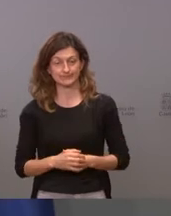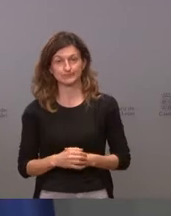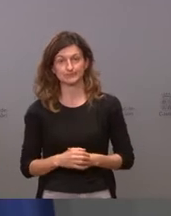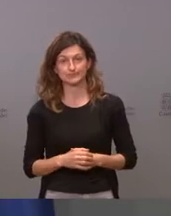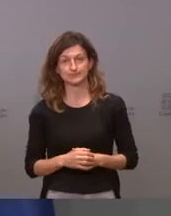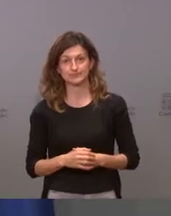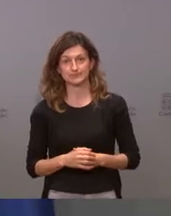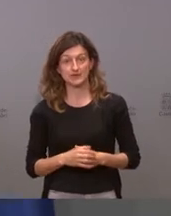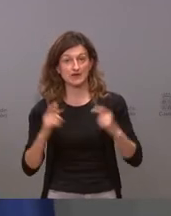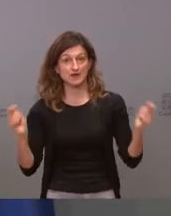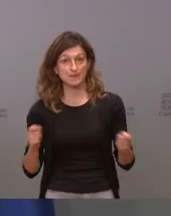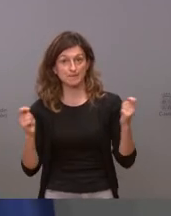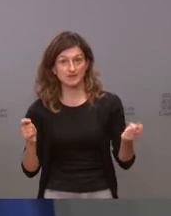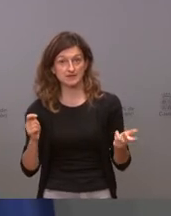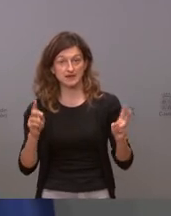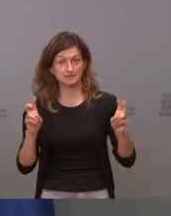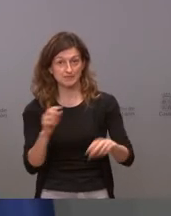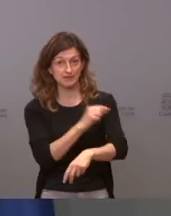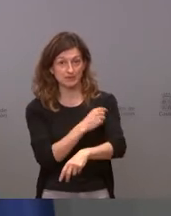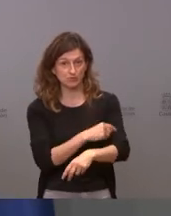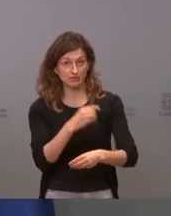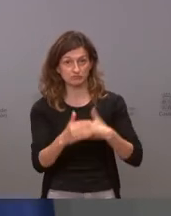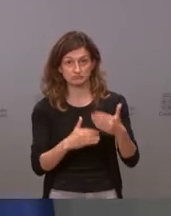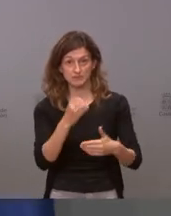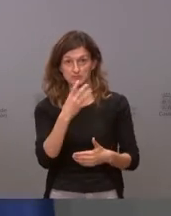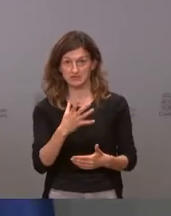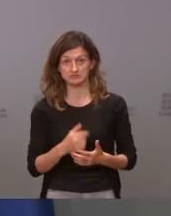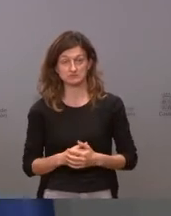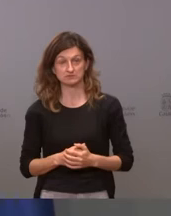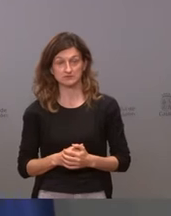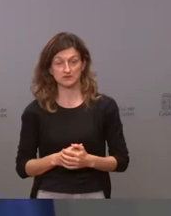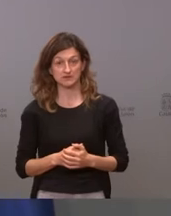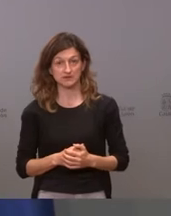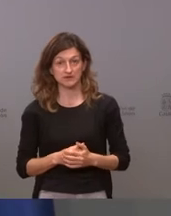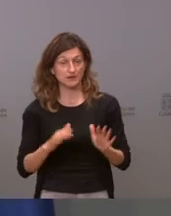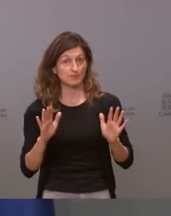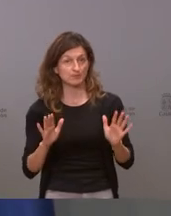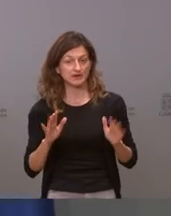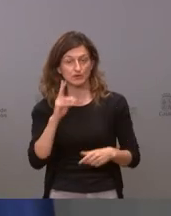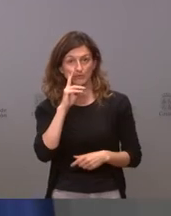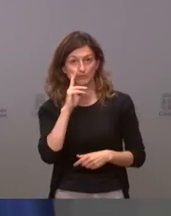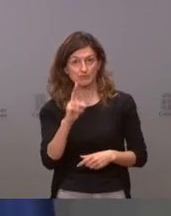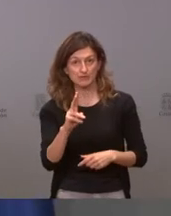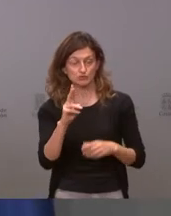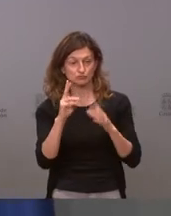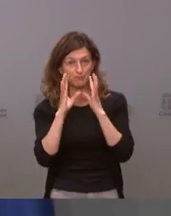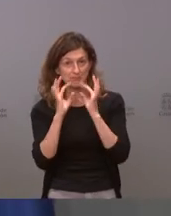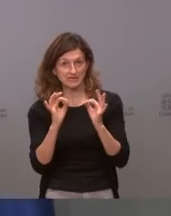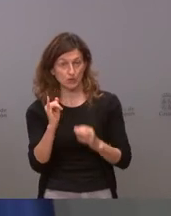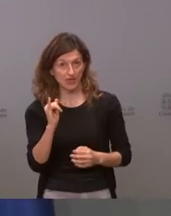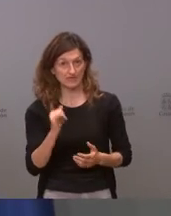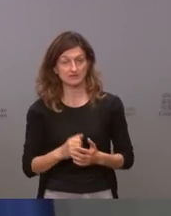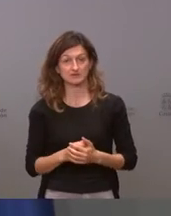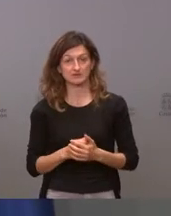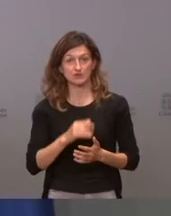la campaña está yendo bien nosotros estamos yendo bien a este momento pero tiene un serio peligro que es